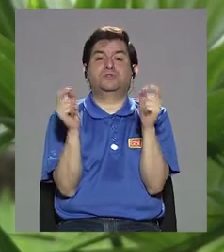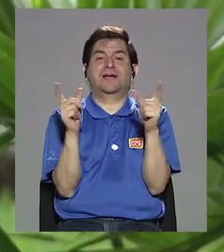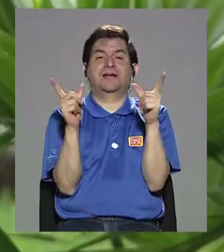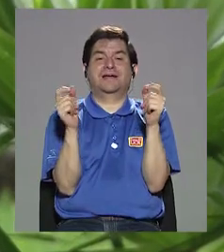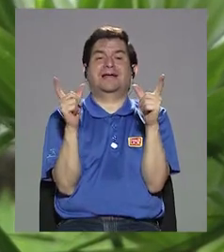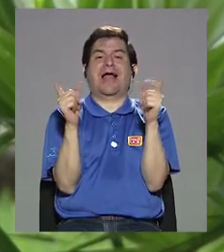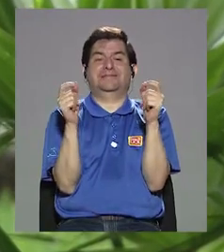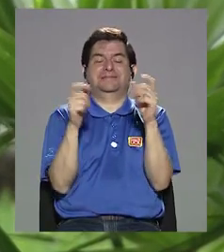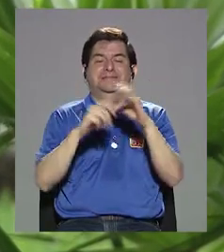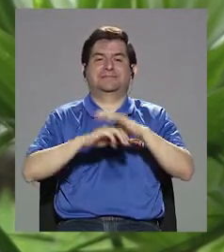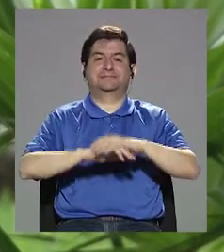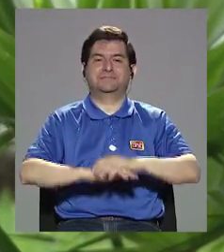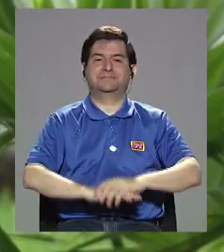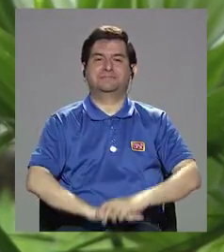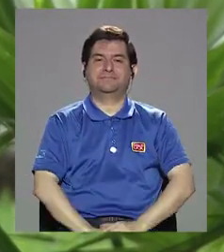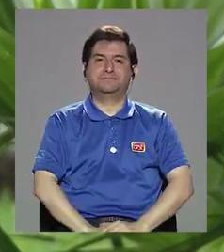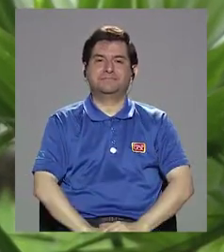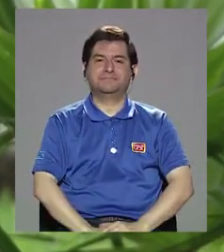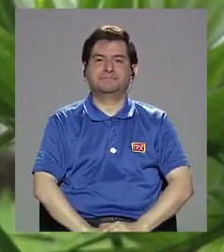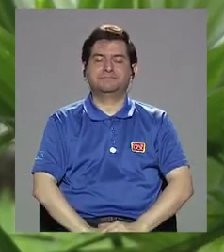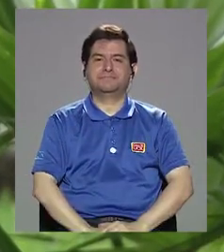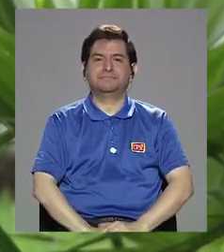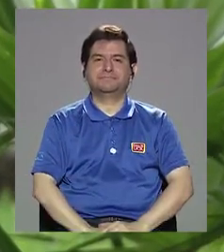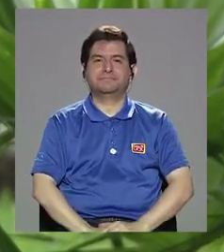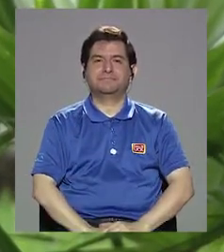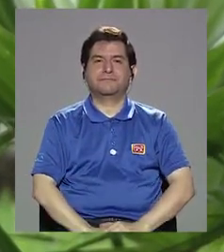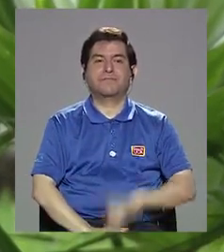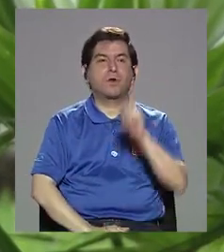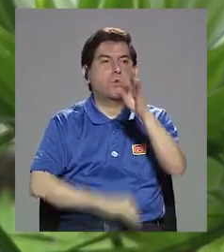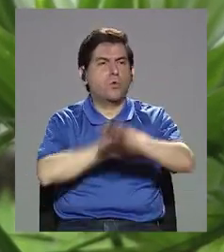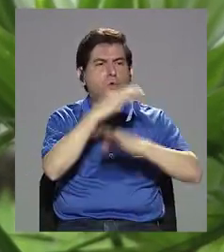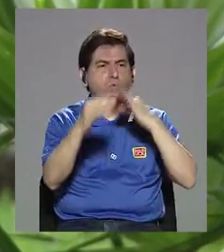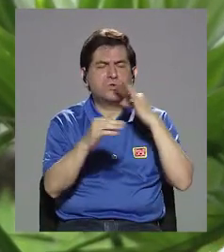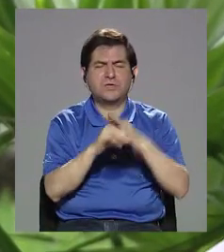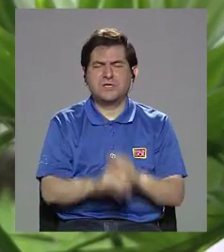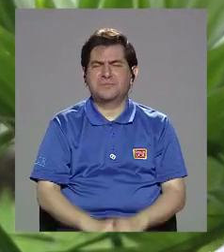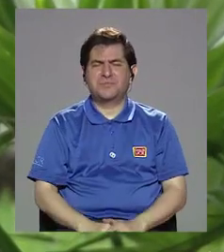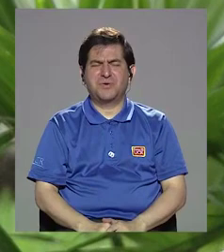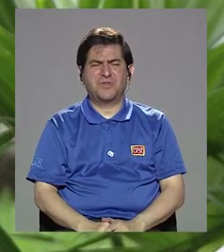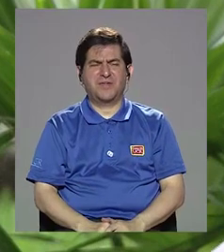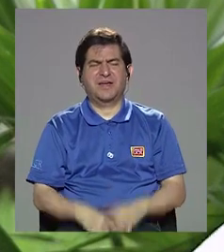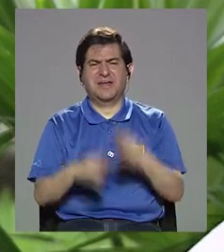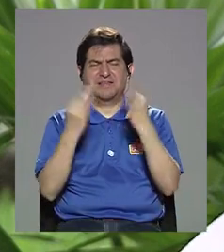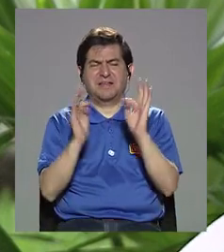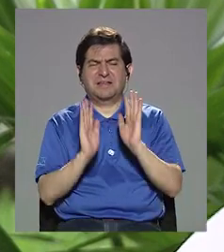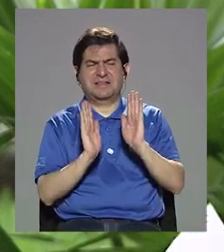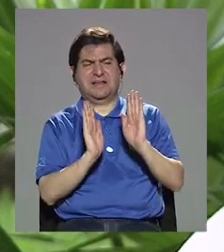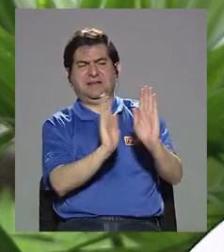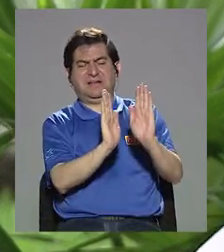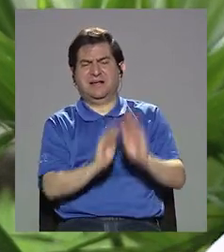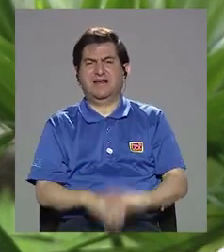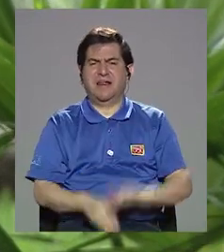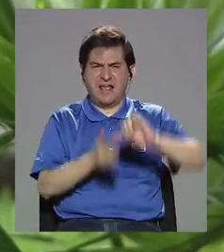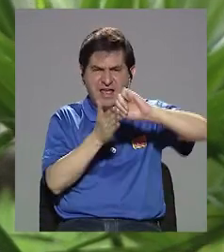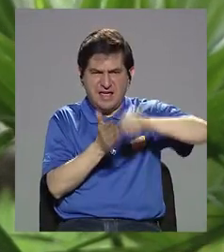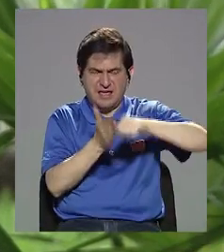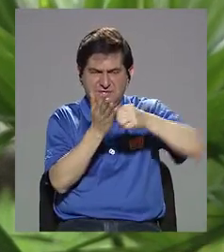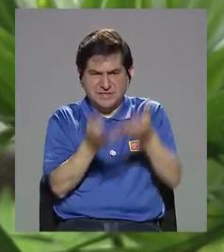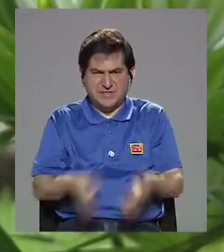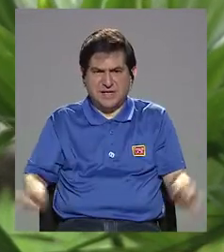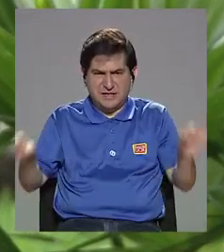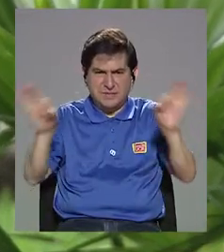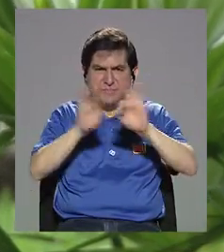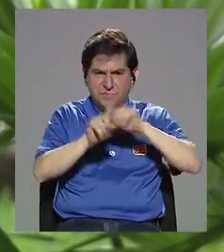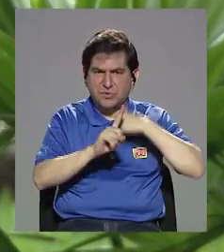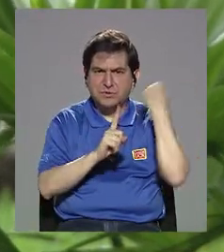y hay una especie de resistencia de hacer hincapié en la importancia